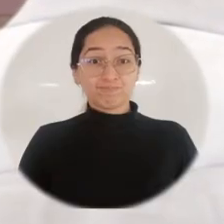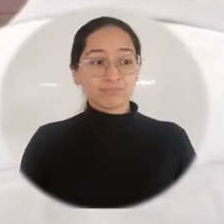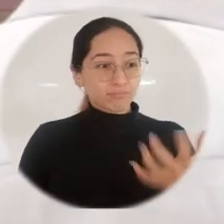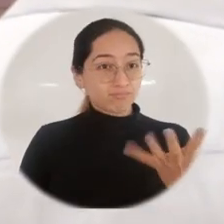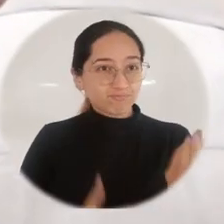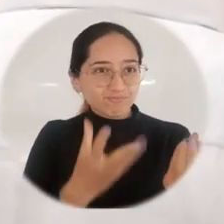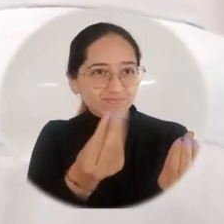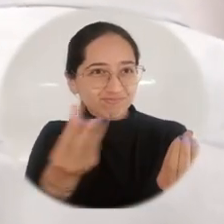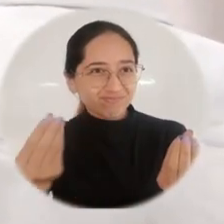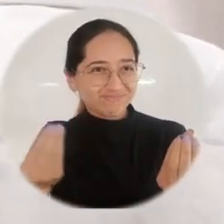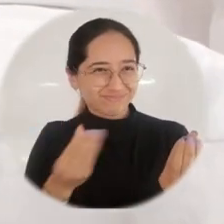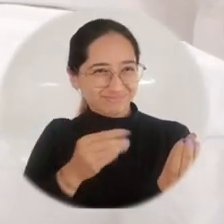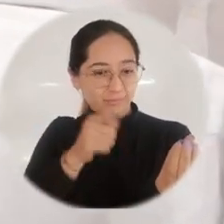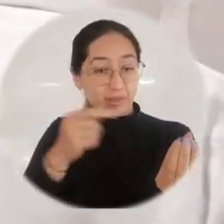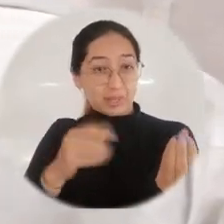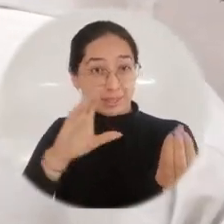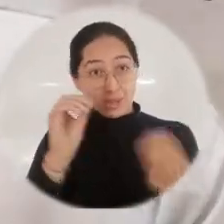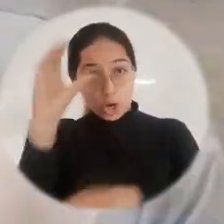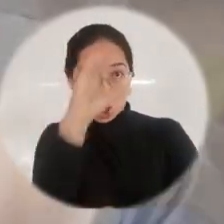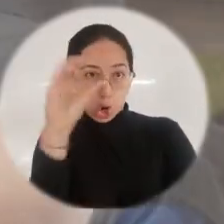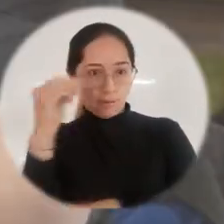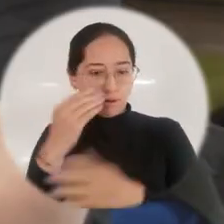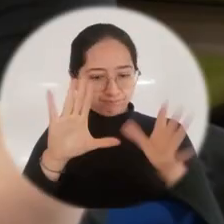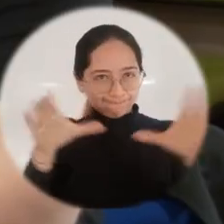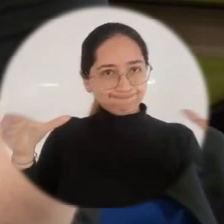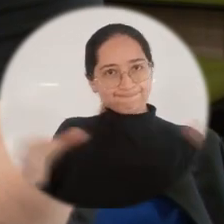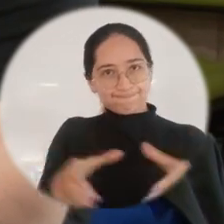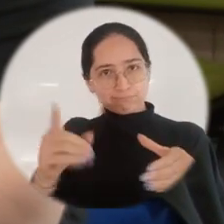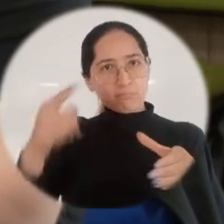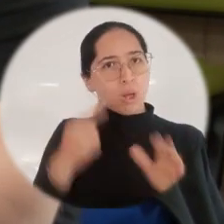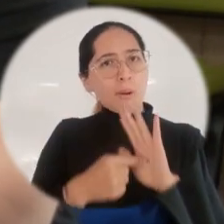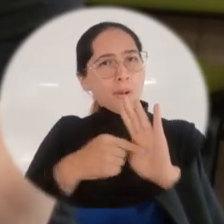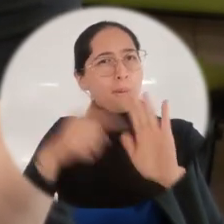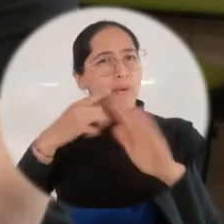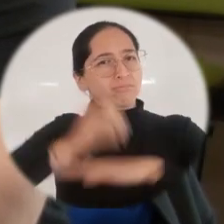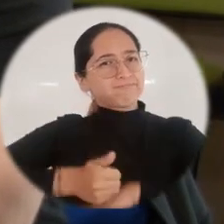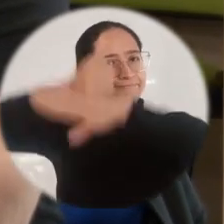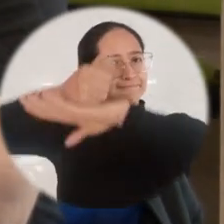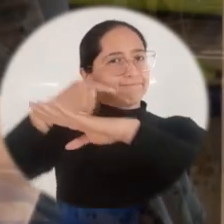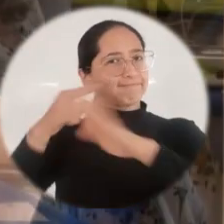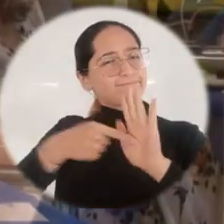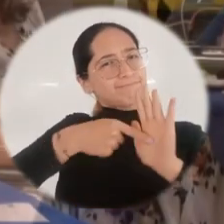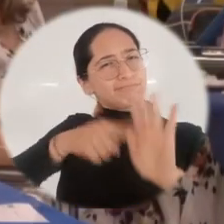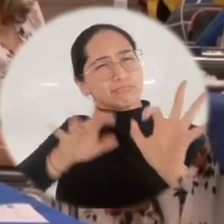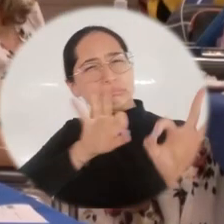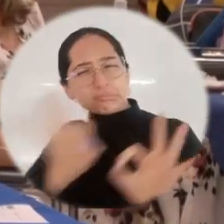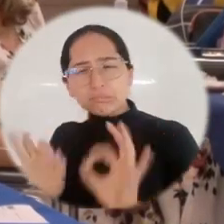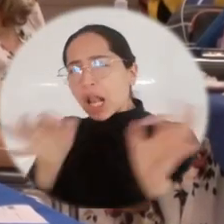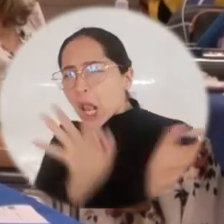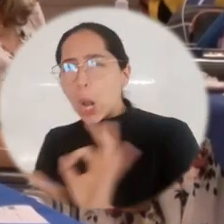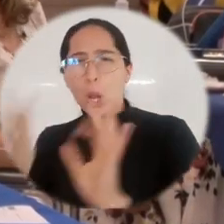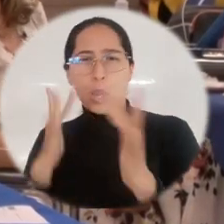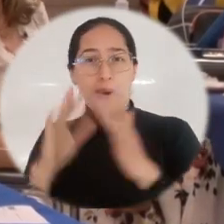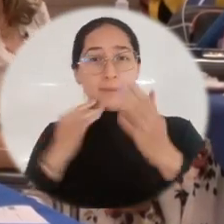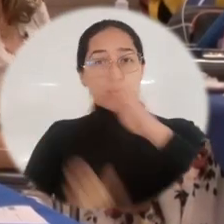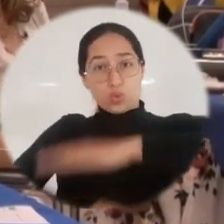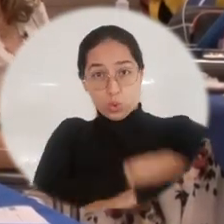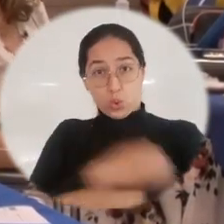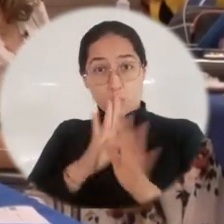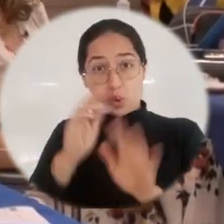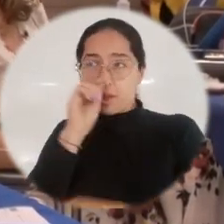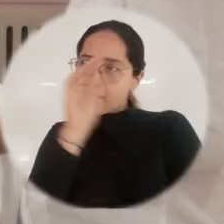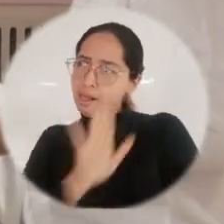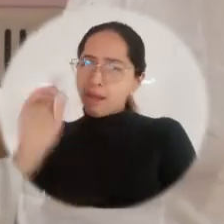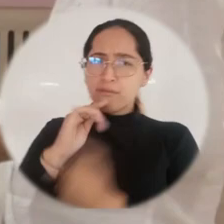Las autoridades de educación superior en Colombia, reunidas en la Alma Mater, entre ellas la directora de calidad de esta área en el Ministerio de Educación